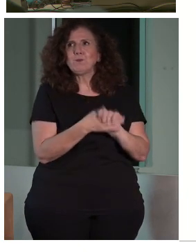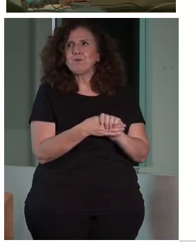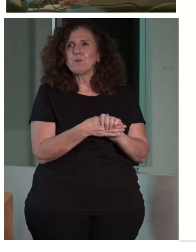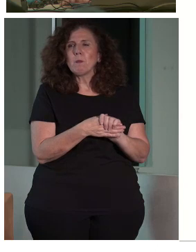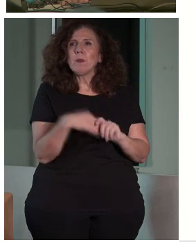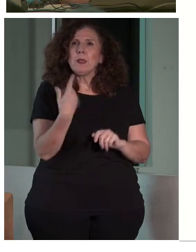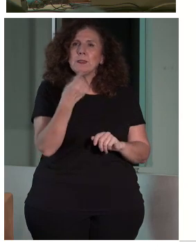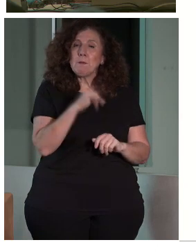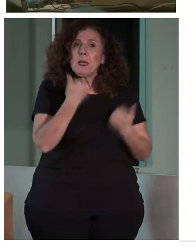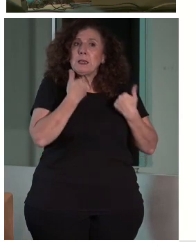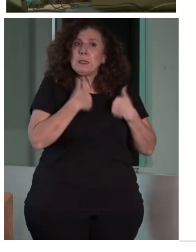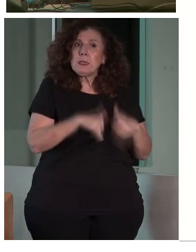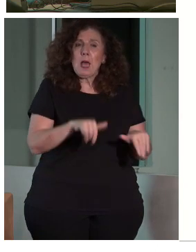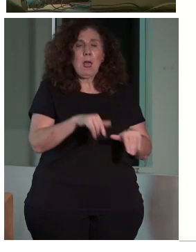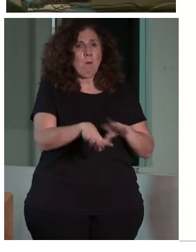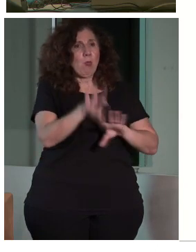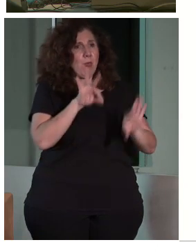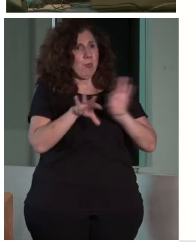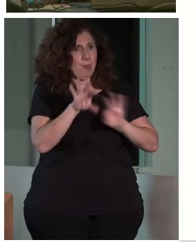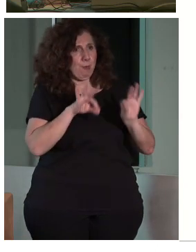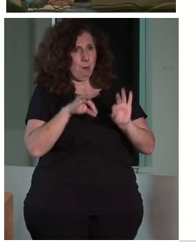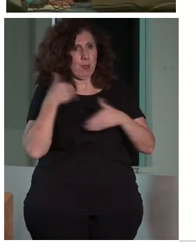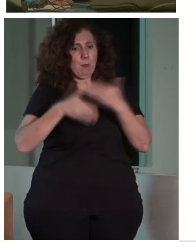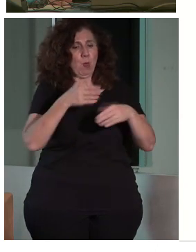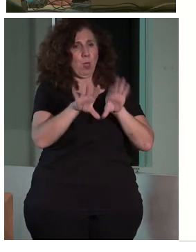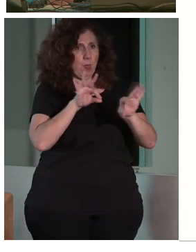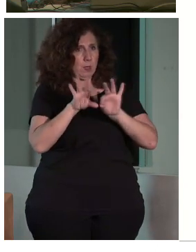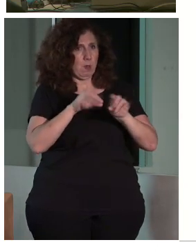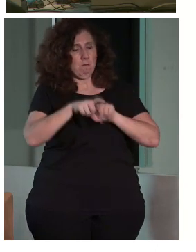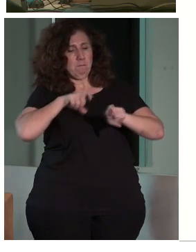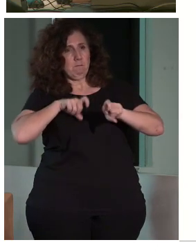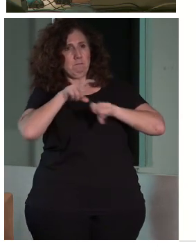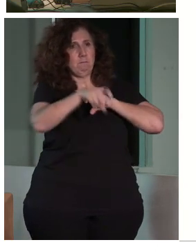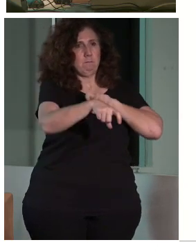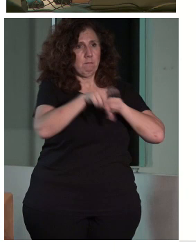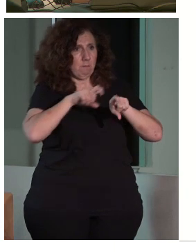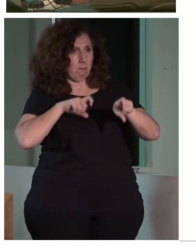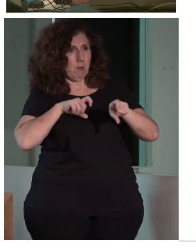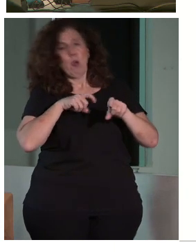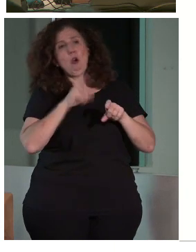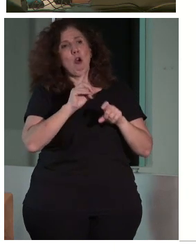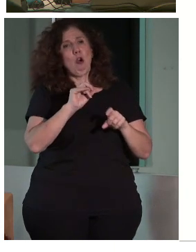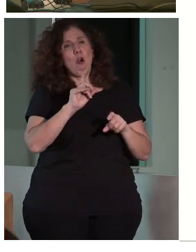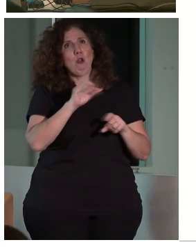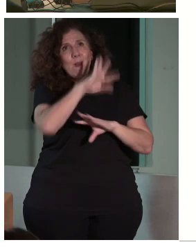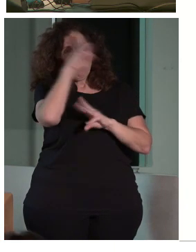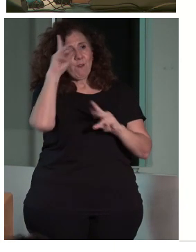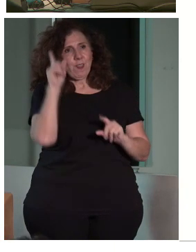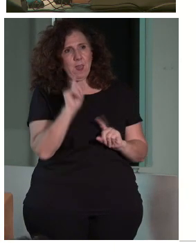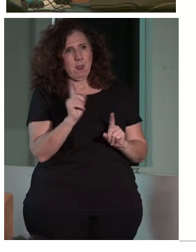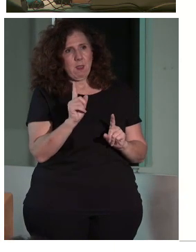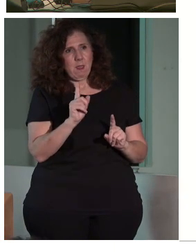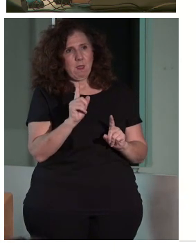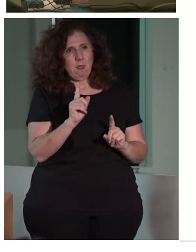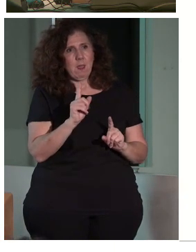una vez que se han tomado unas decisiones y, bueno, en ese proceso de decisión siempre es importante y no debemos olvidar la validación